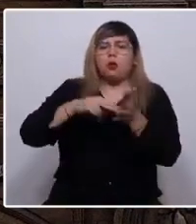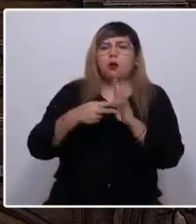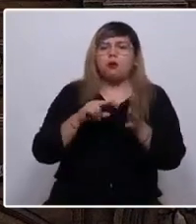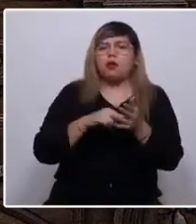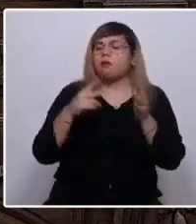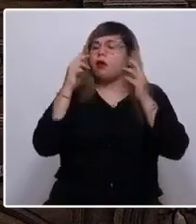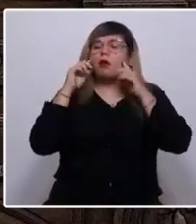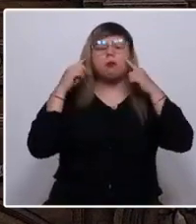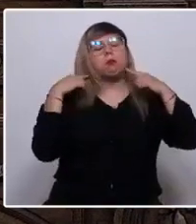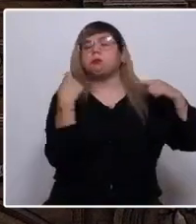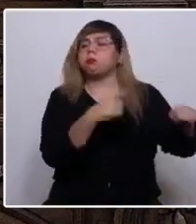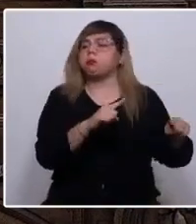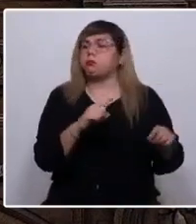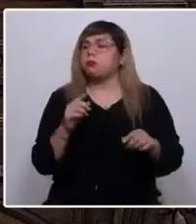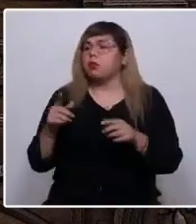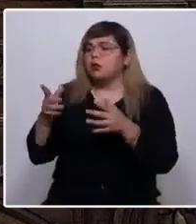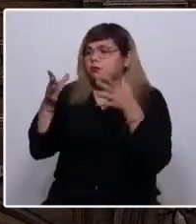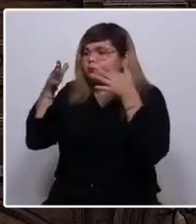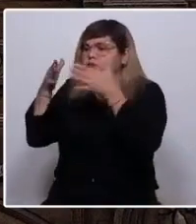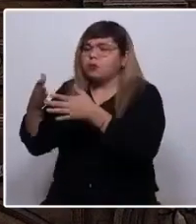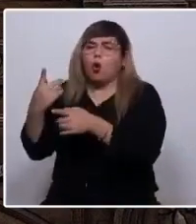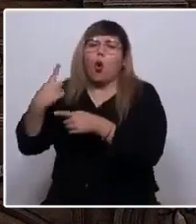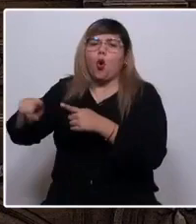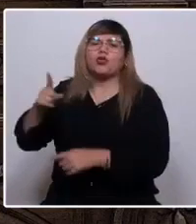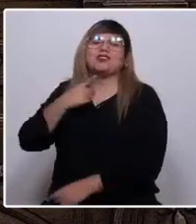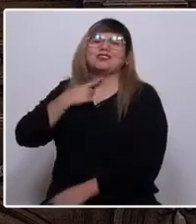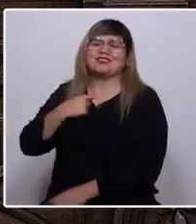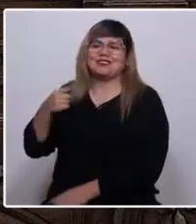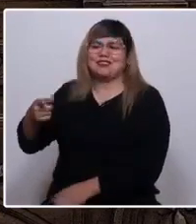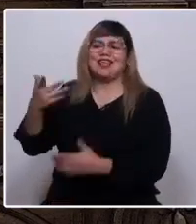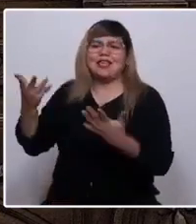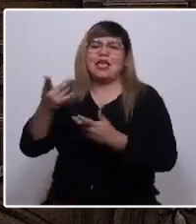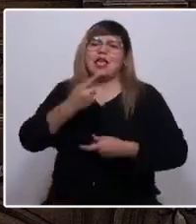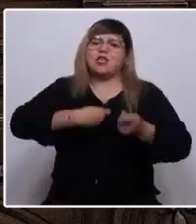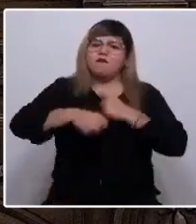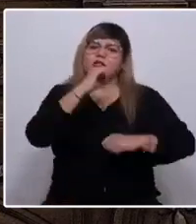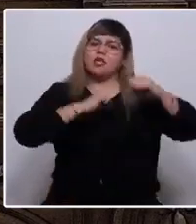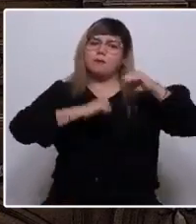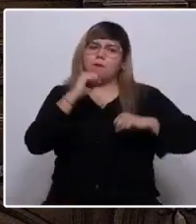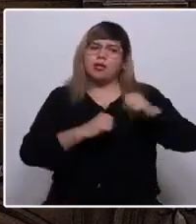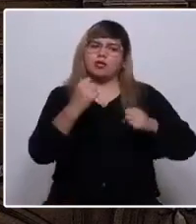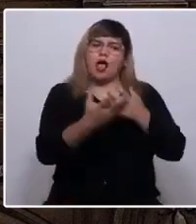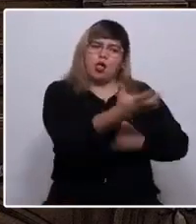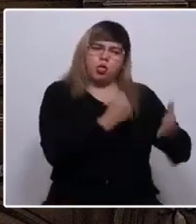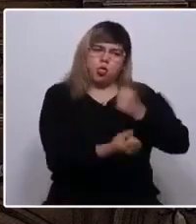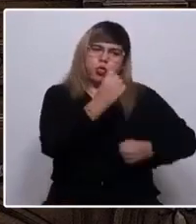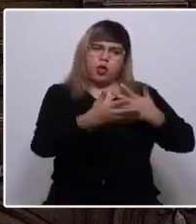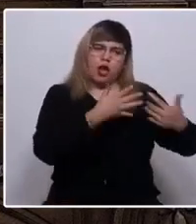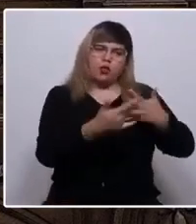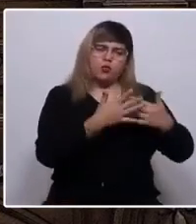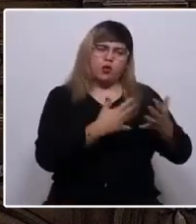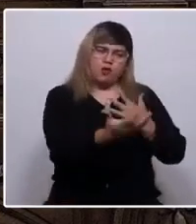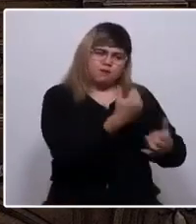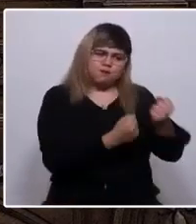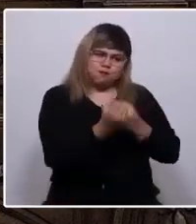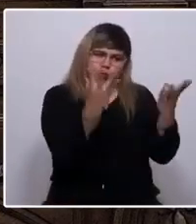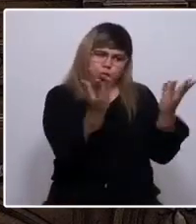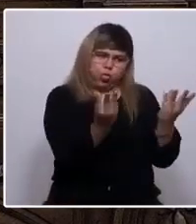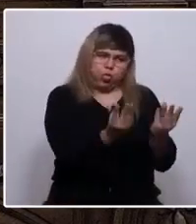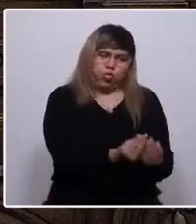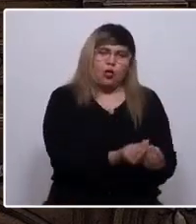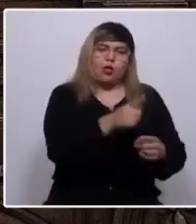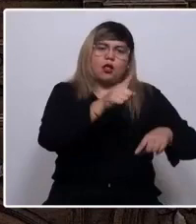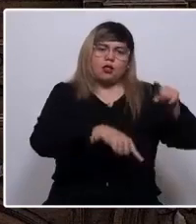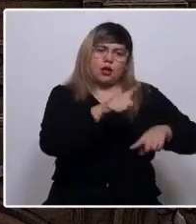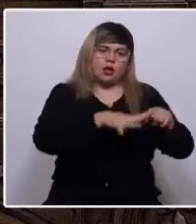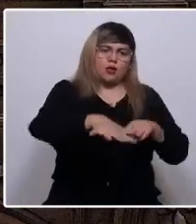necesidades, que solo parecen importar cuando se trata de inversiones o explotación de los recursos presentes en los territorios